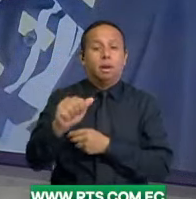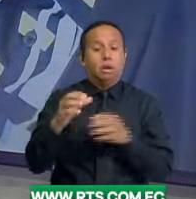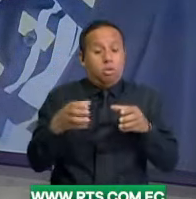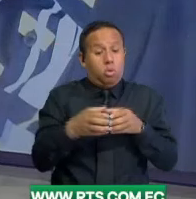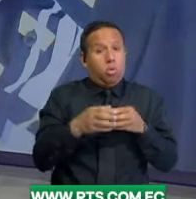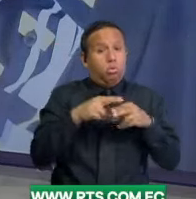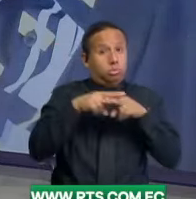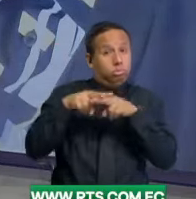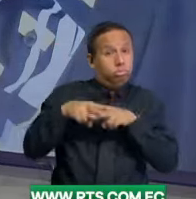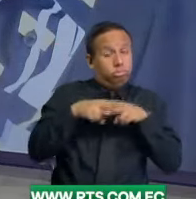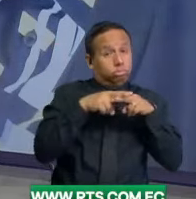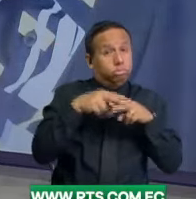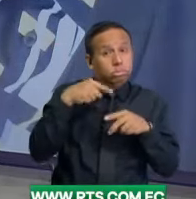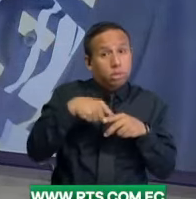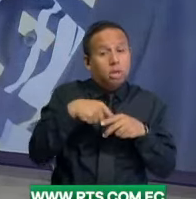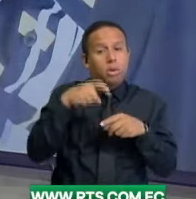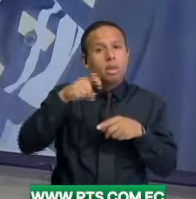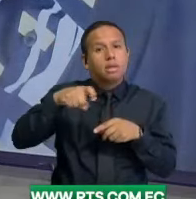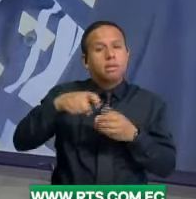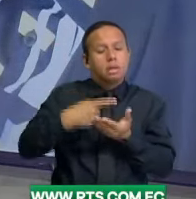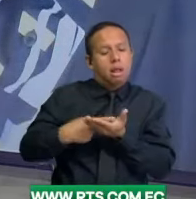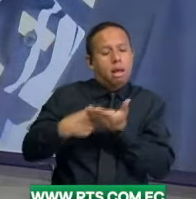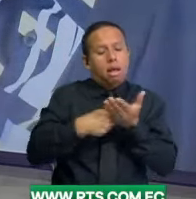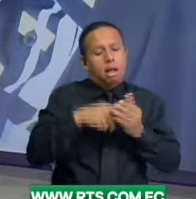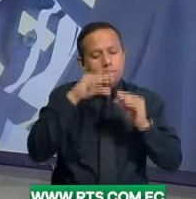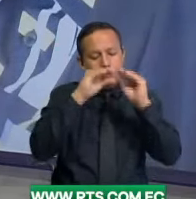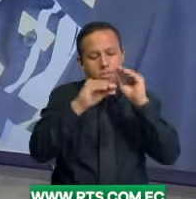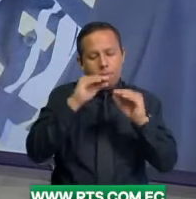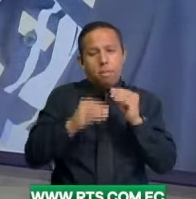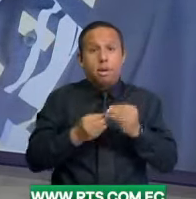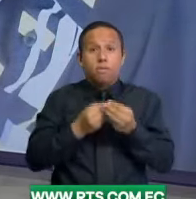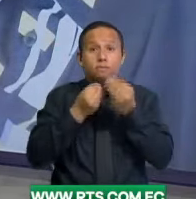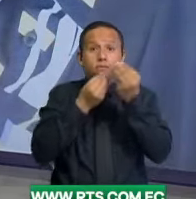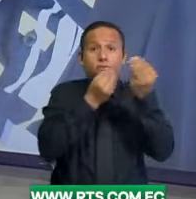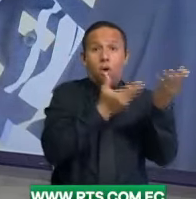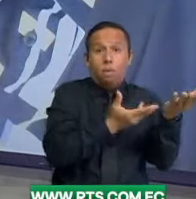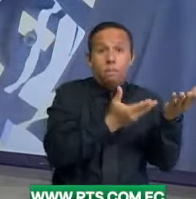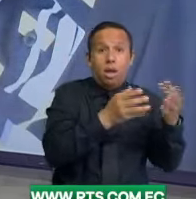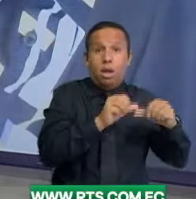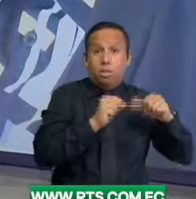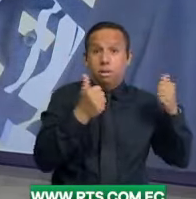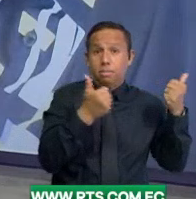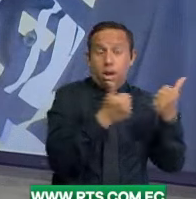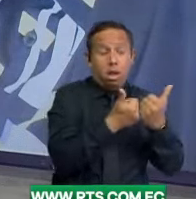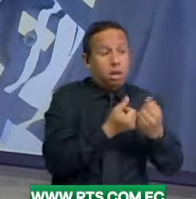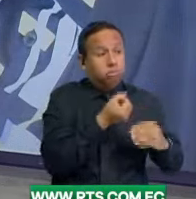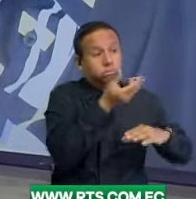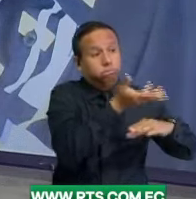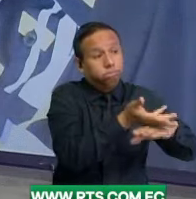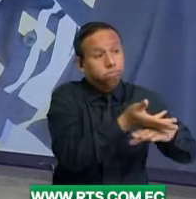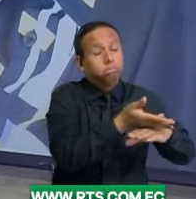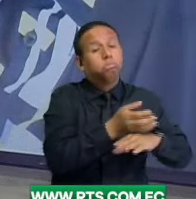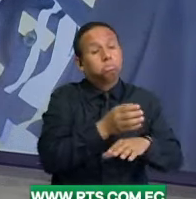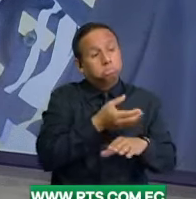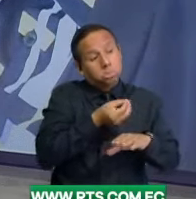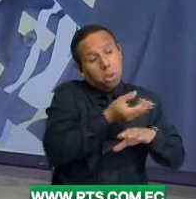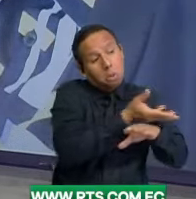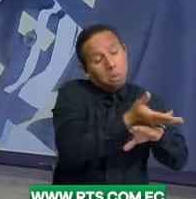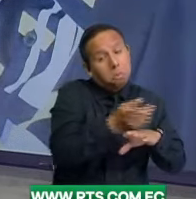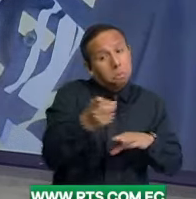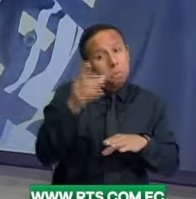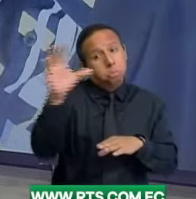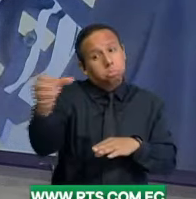deberá emitir un informe al Pleno de la Asamblea en el que se recomiende o no continuar con este proceso de